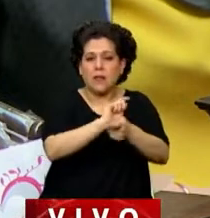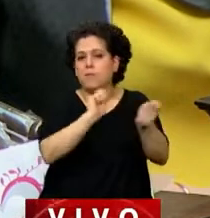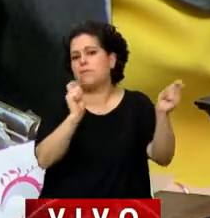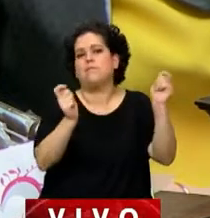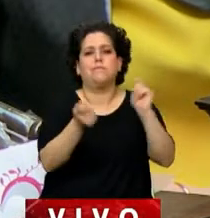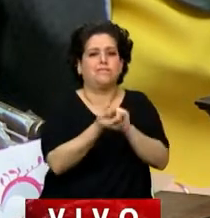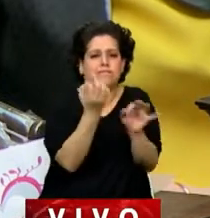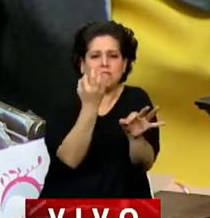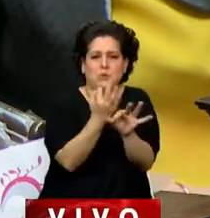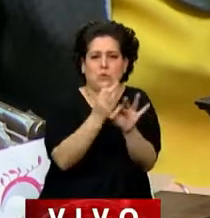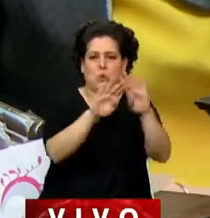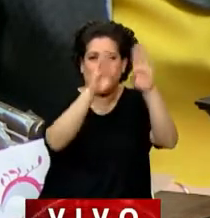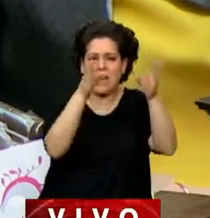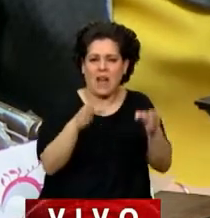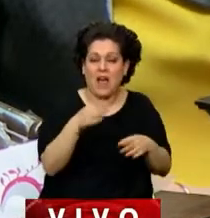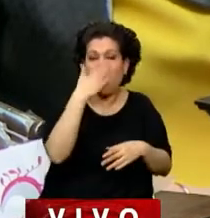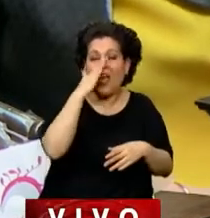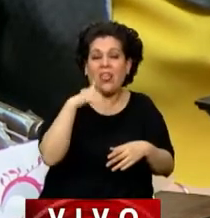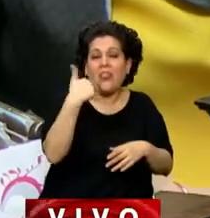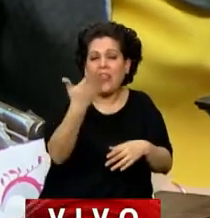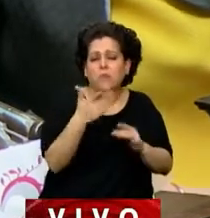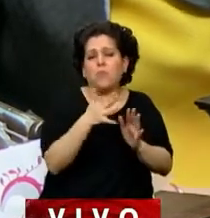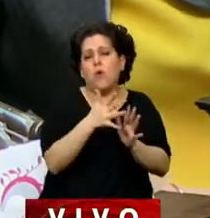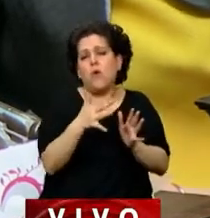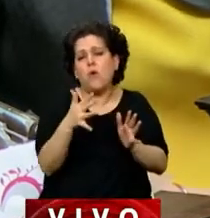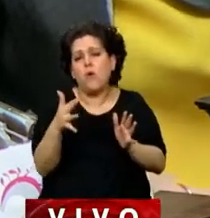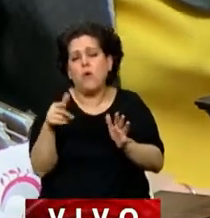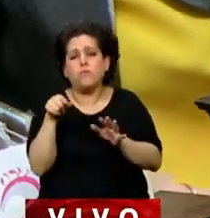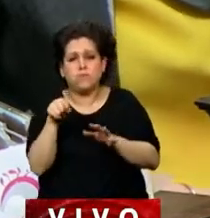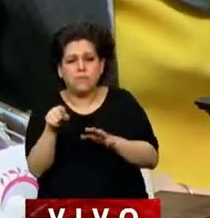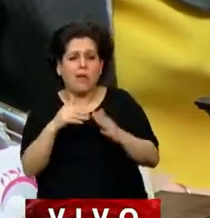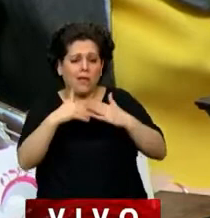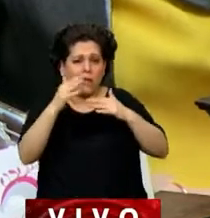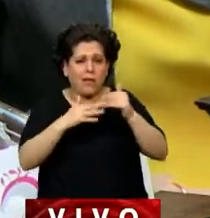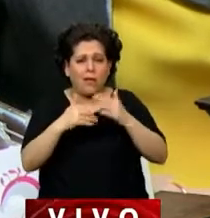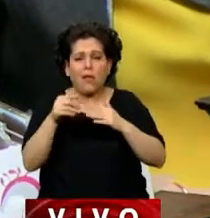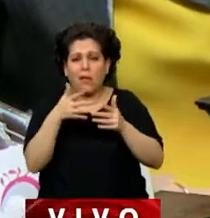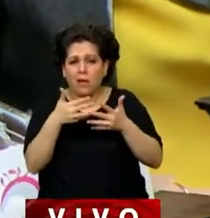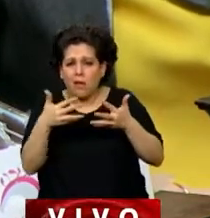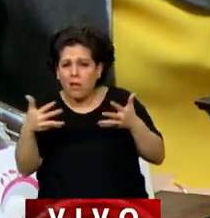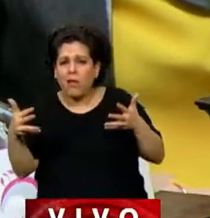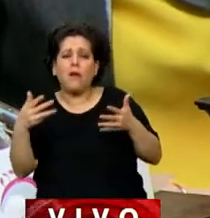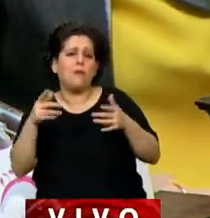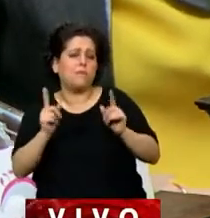y que luego se extendió esa obra por toda América.